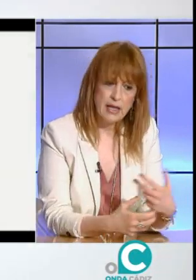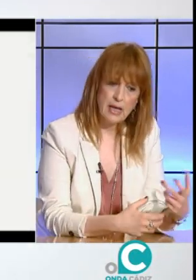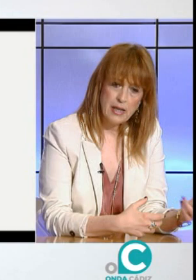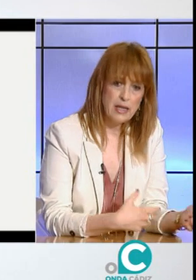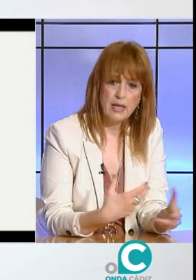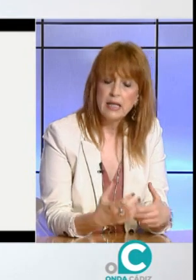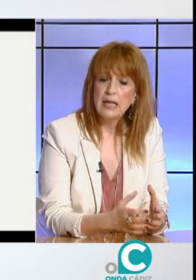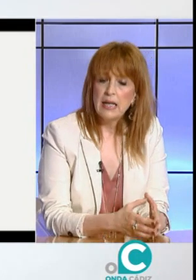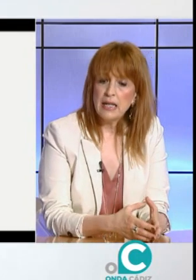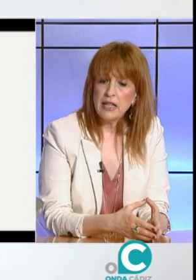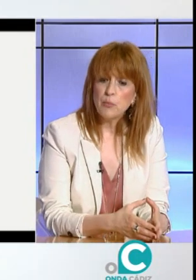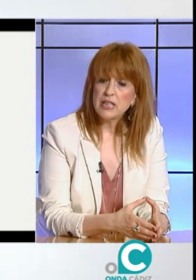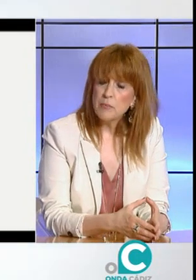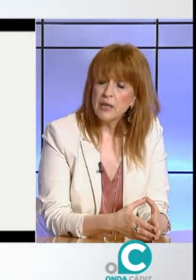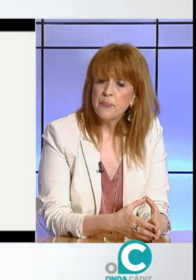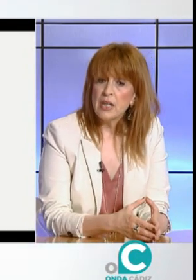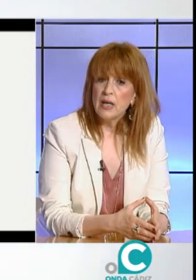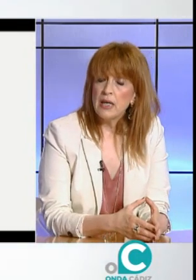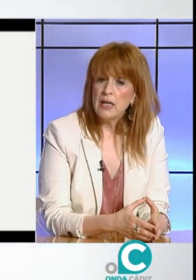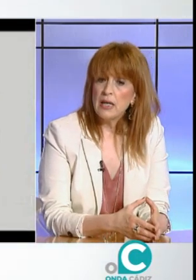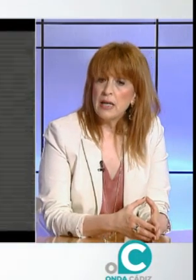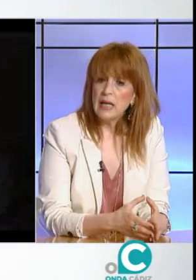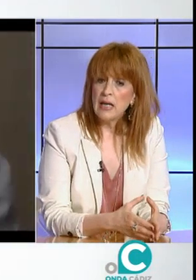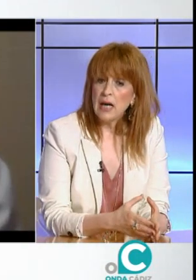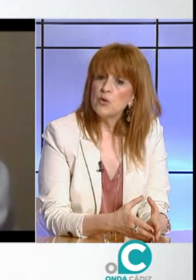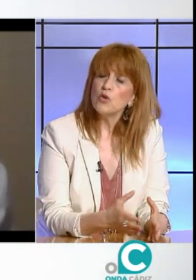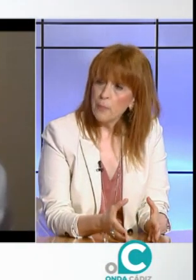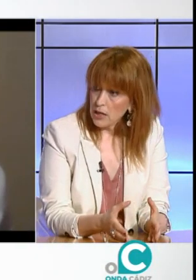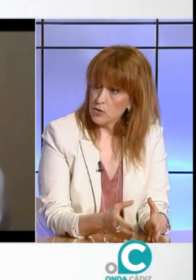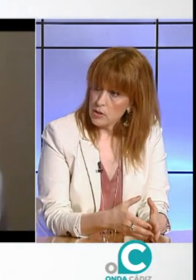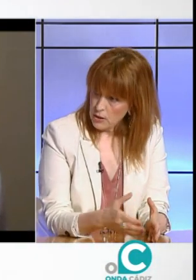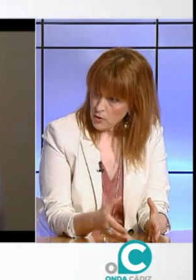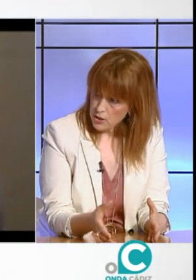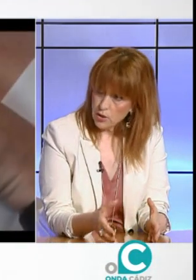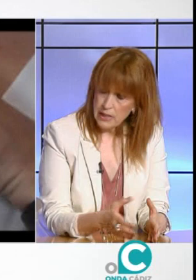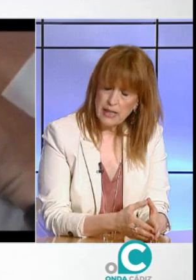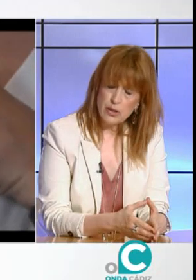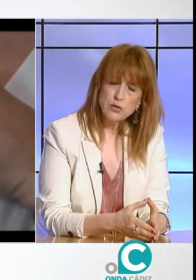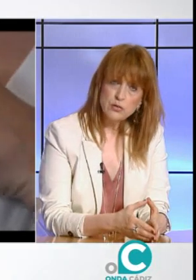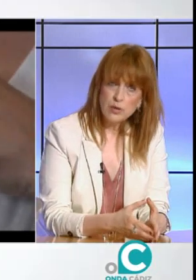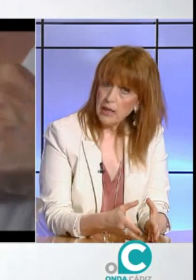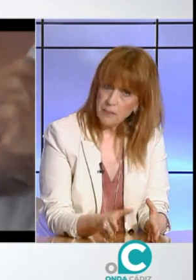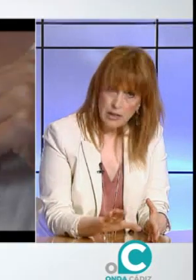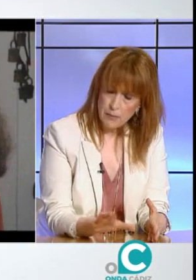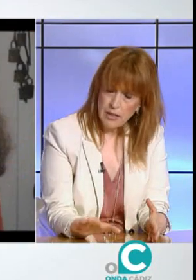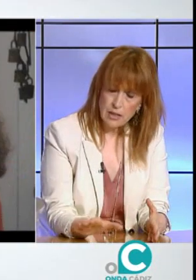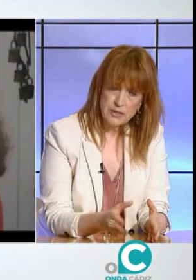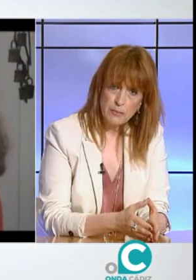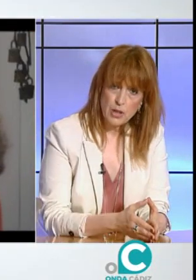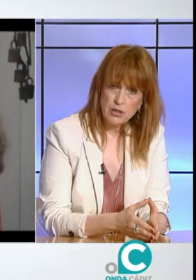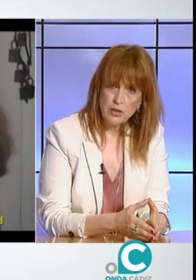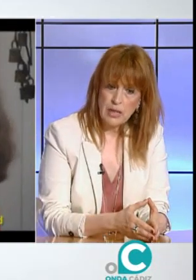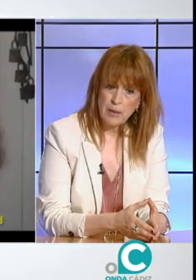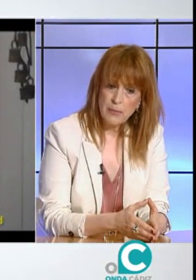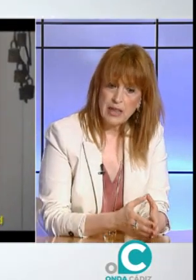mascarillas, geles. Después, también, hay un copagos en los centros de día, nunca más del